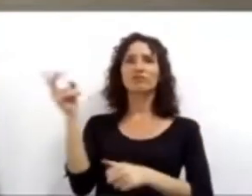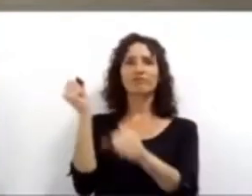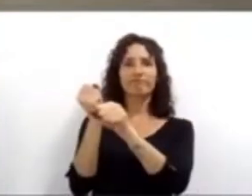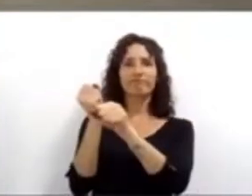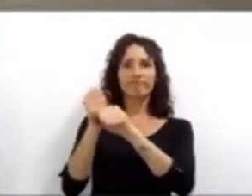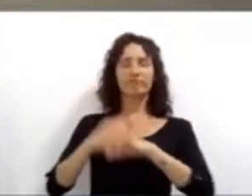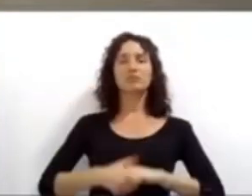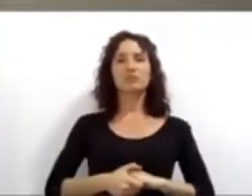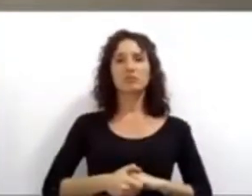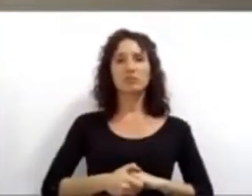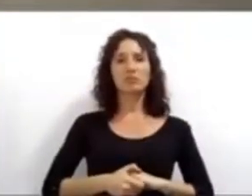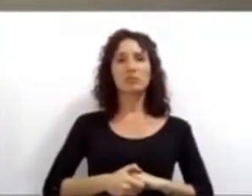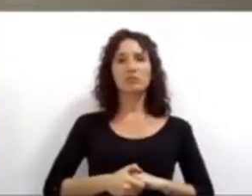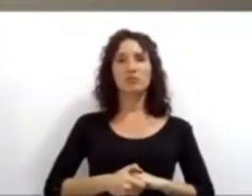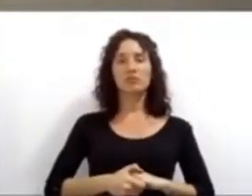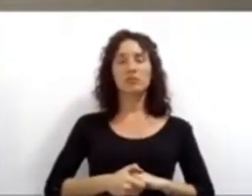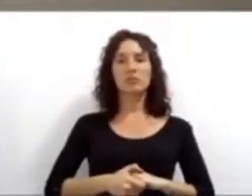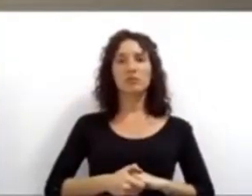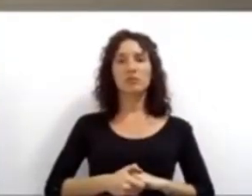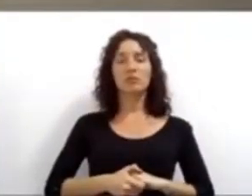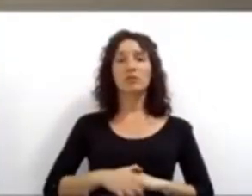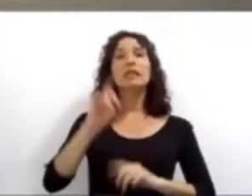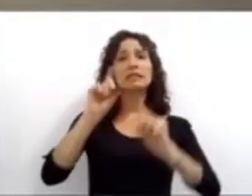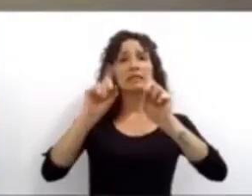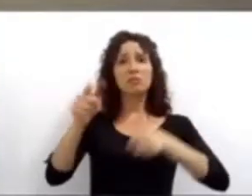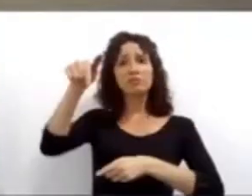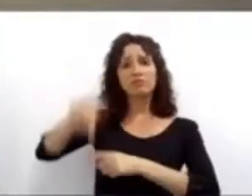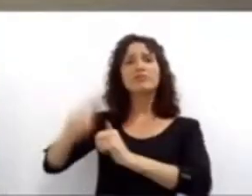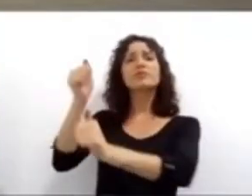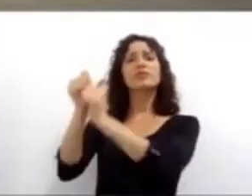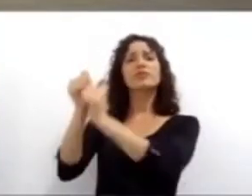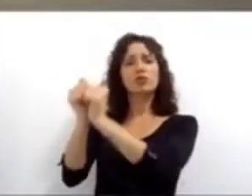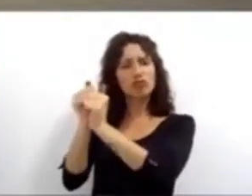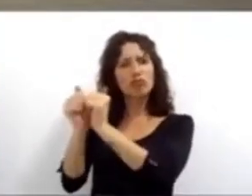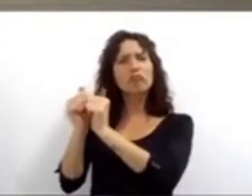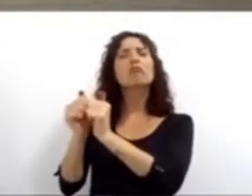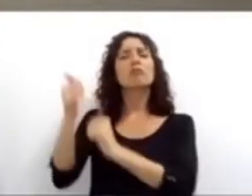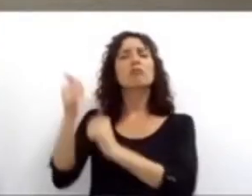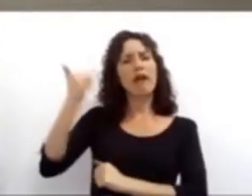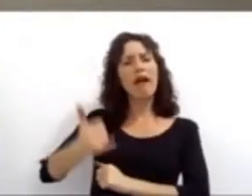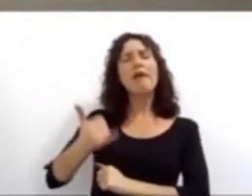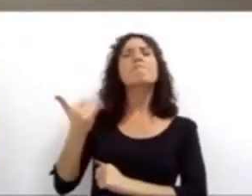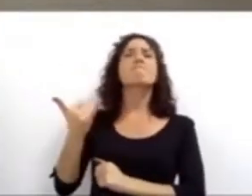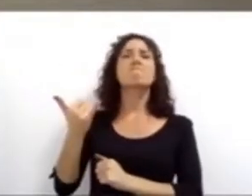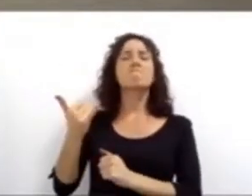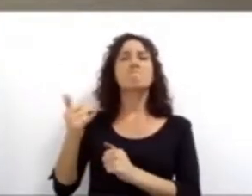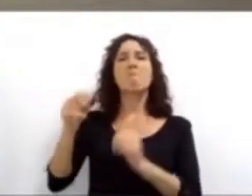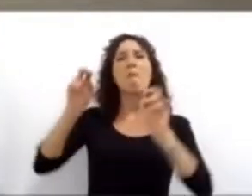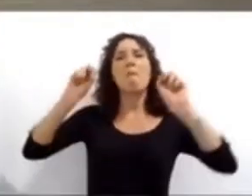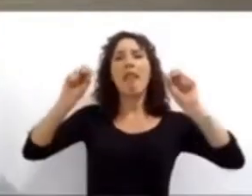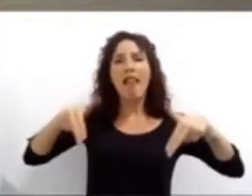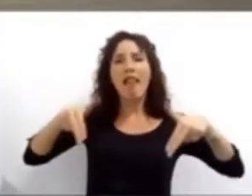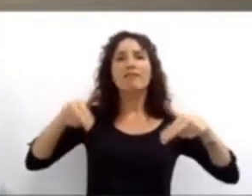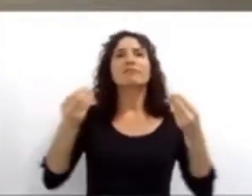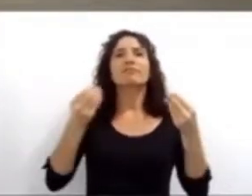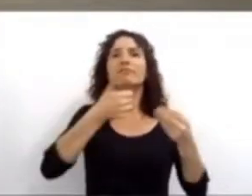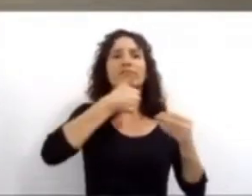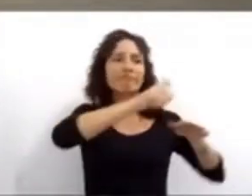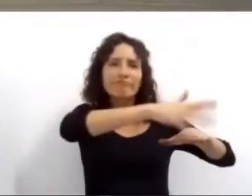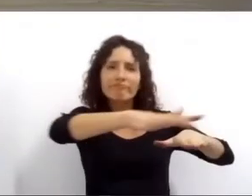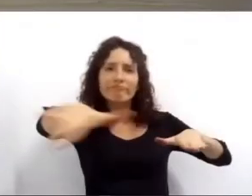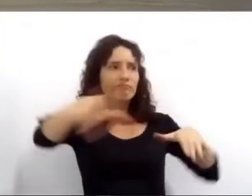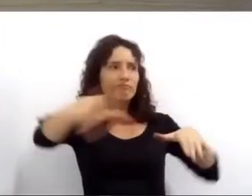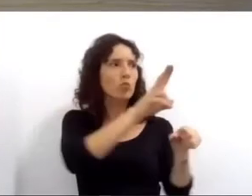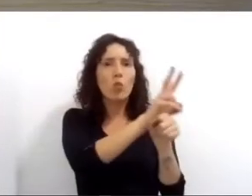fuimos uno de los principales promotores de la reactivación del plan para la conservación del delta con reuniones periódicas con el ministerio de ambiente y